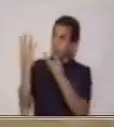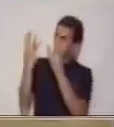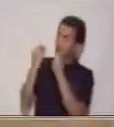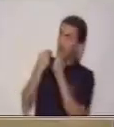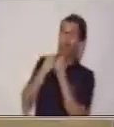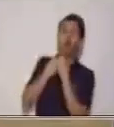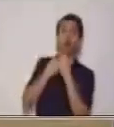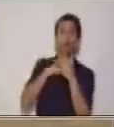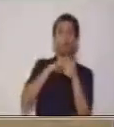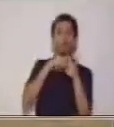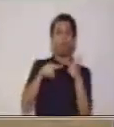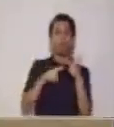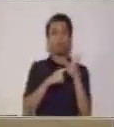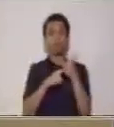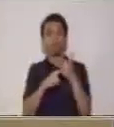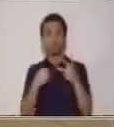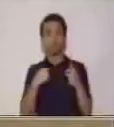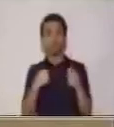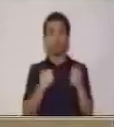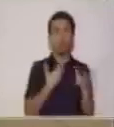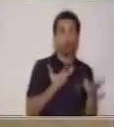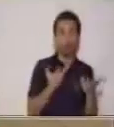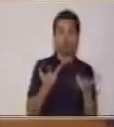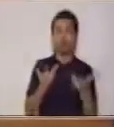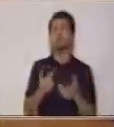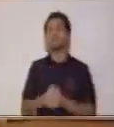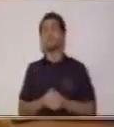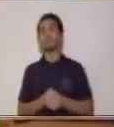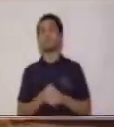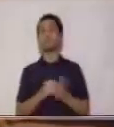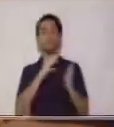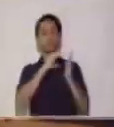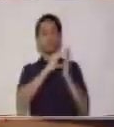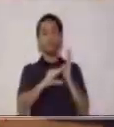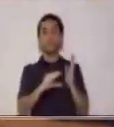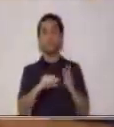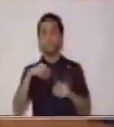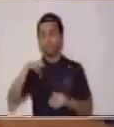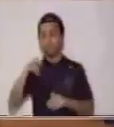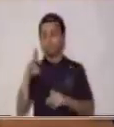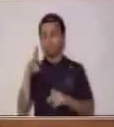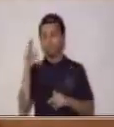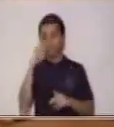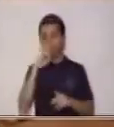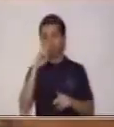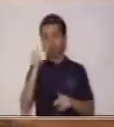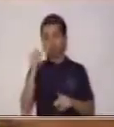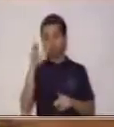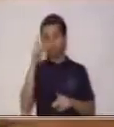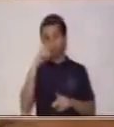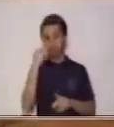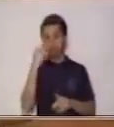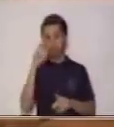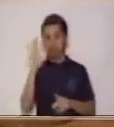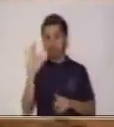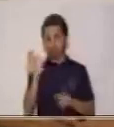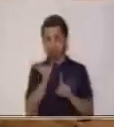Algo muy importante es que los textos persuasivos utilizan recursos estilísticos y lingüísticos. O sea,